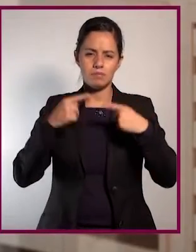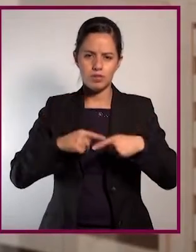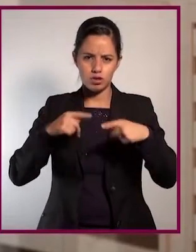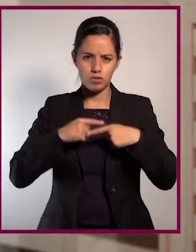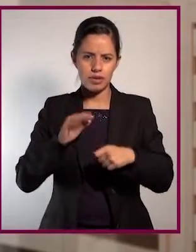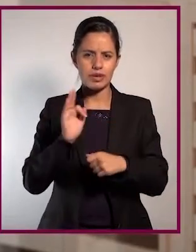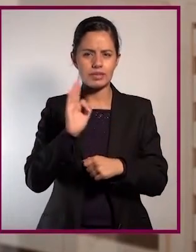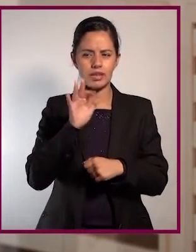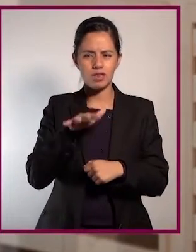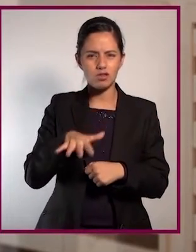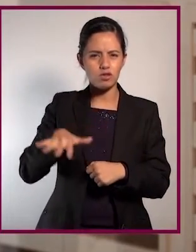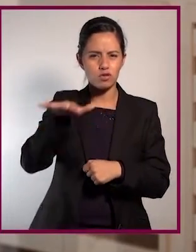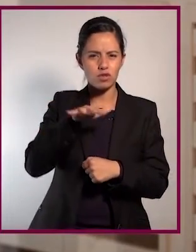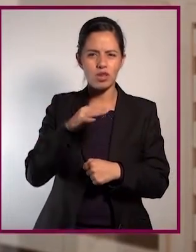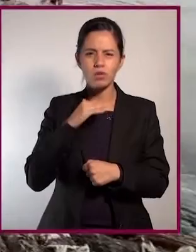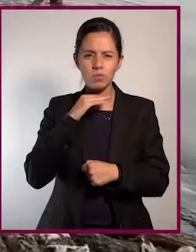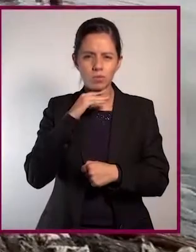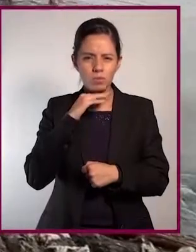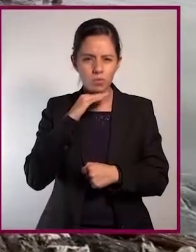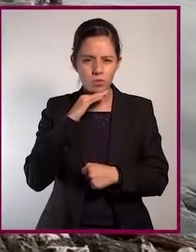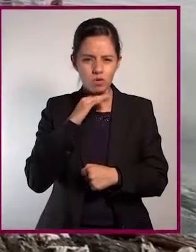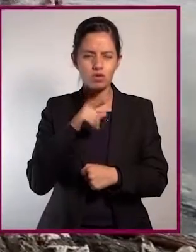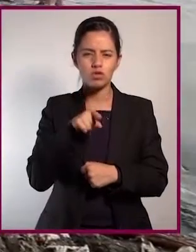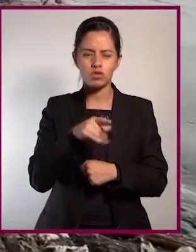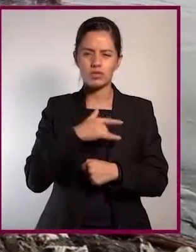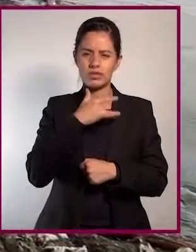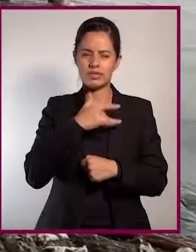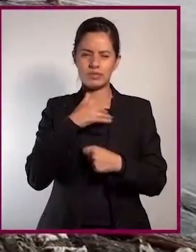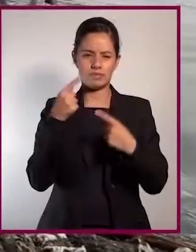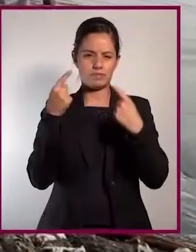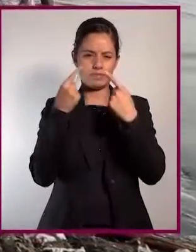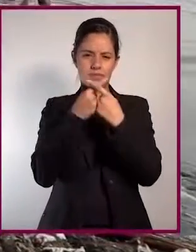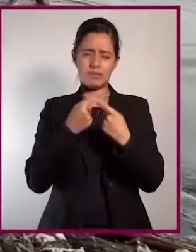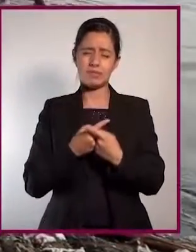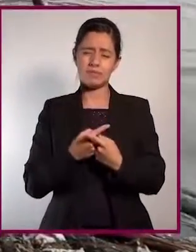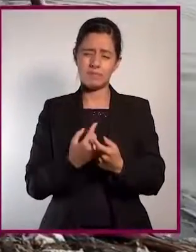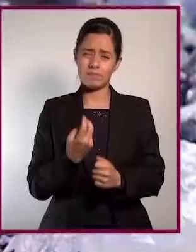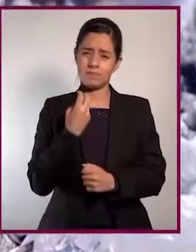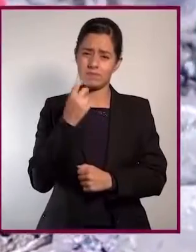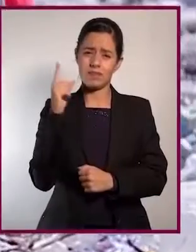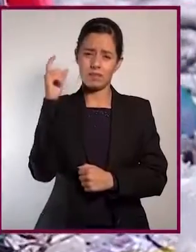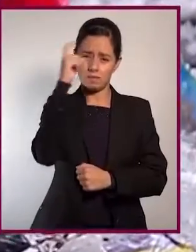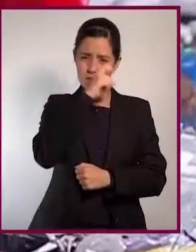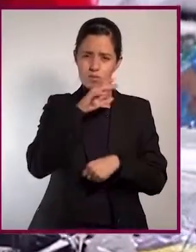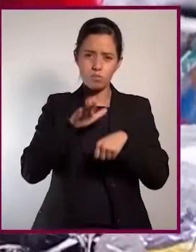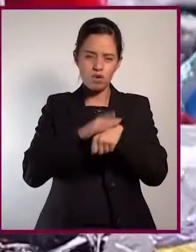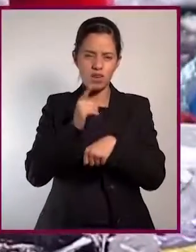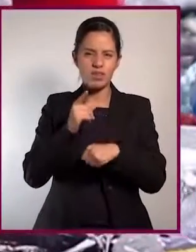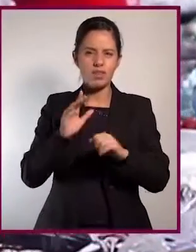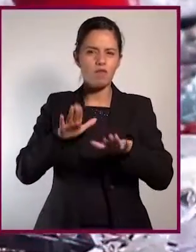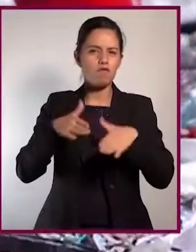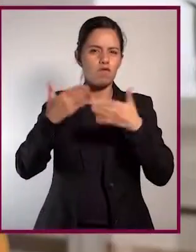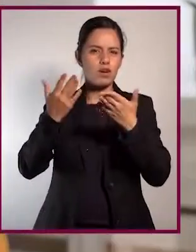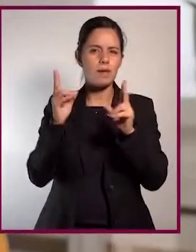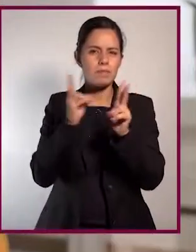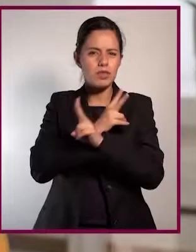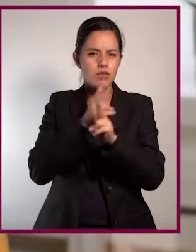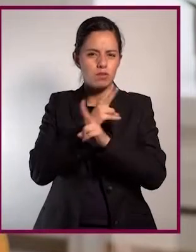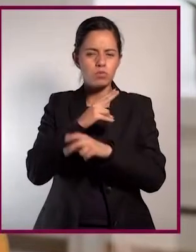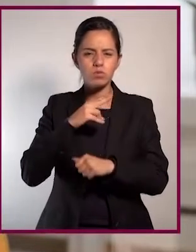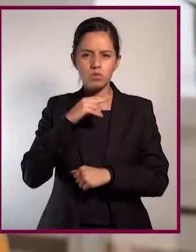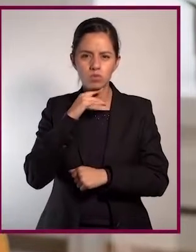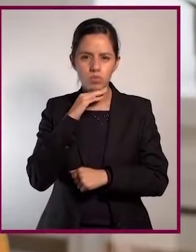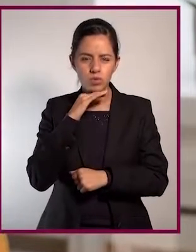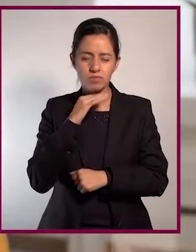personas que viven en zonas contaminadas y tienen alergias tienen una circunstancia difícil porque la